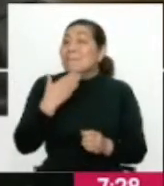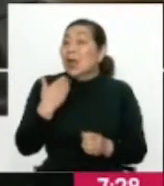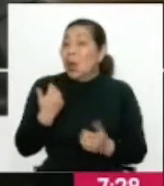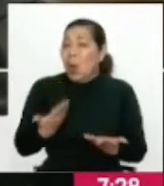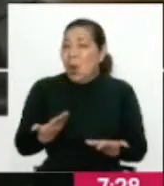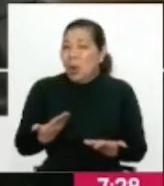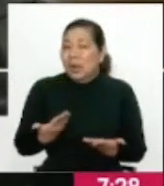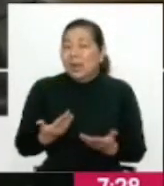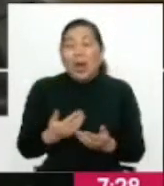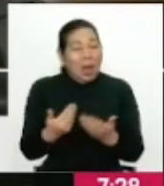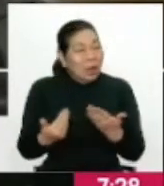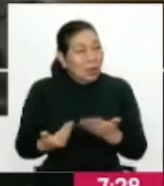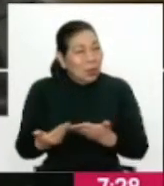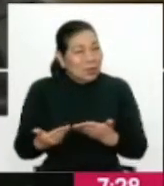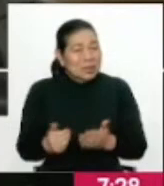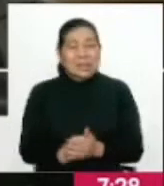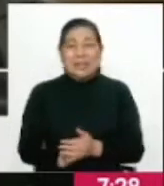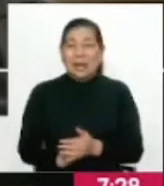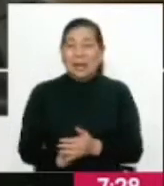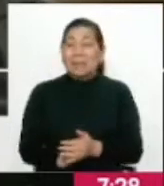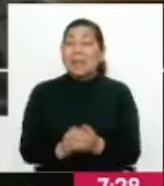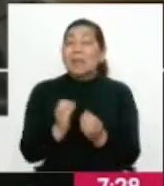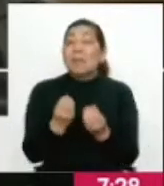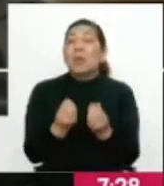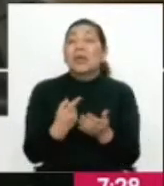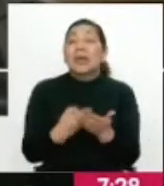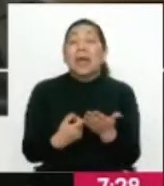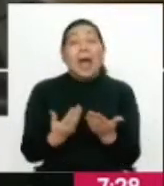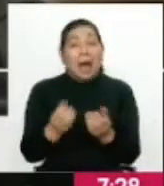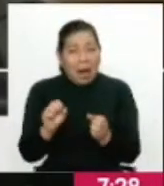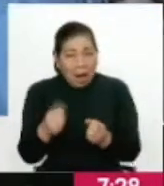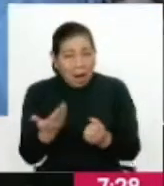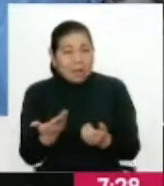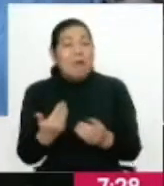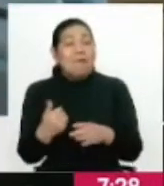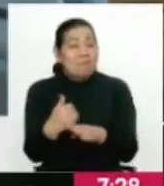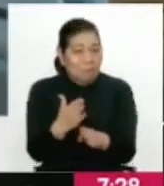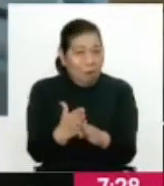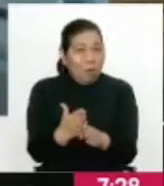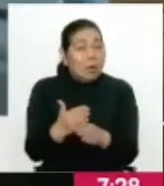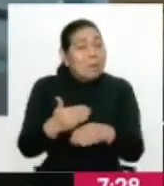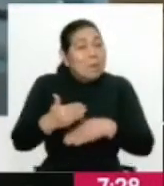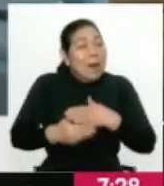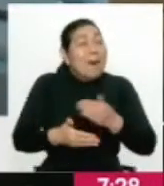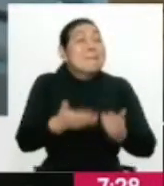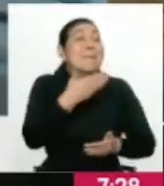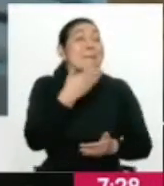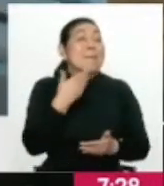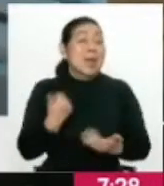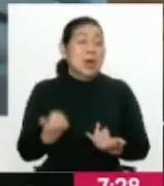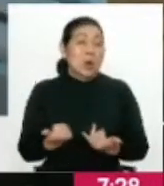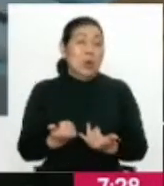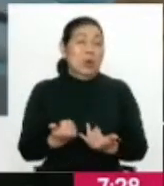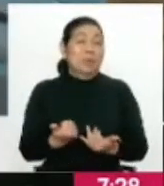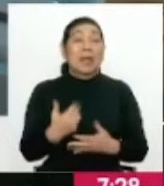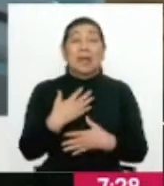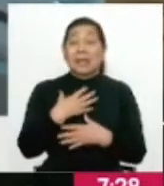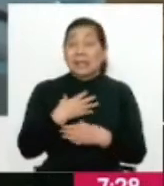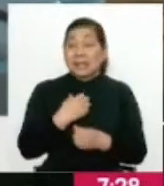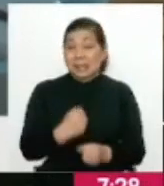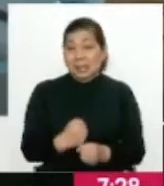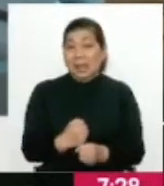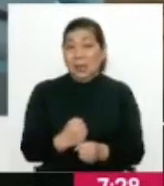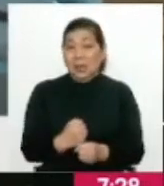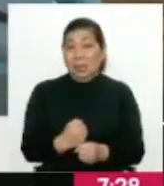las cosas, no con el afán de molestar y fastidiar, sino porque hay alternativas que creo que funcionan mejor. En salud pública, a